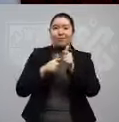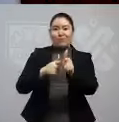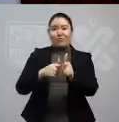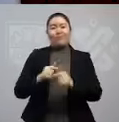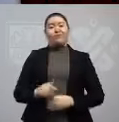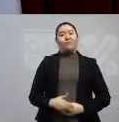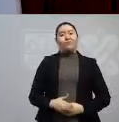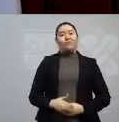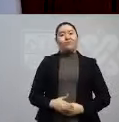Seguiré informando.